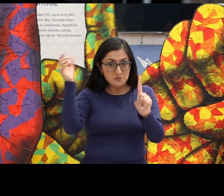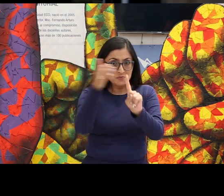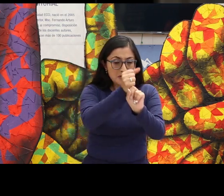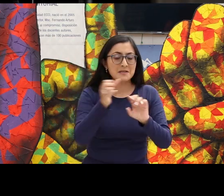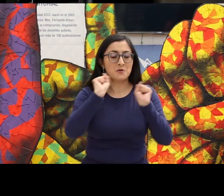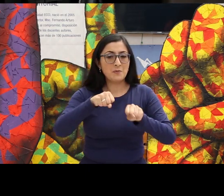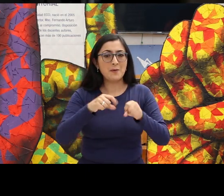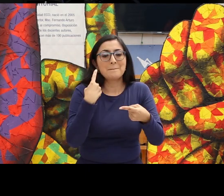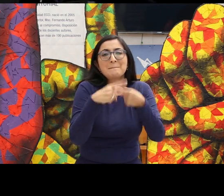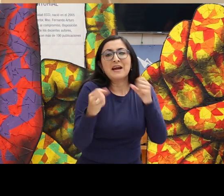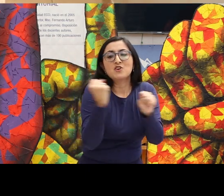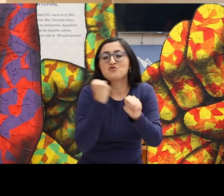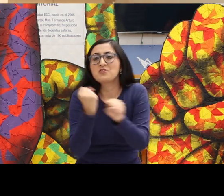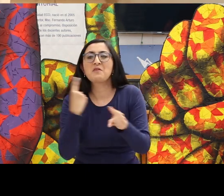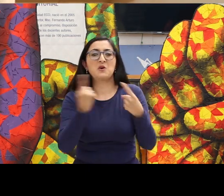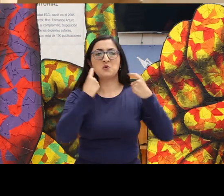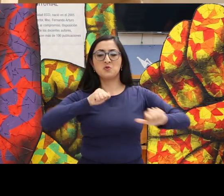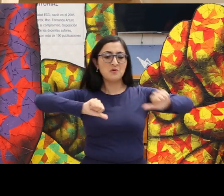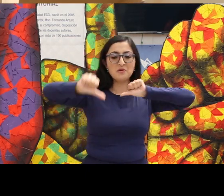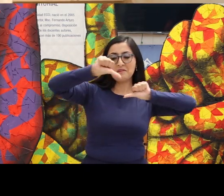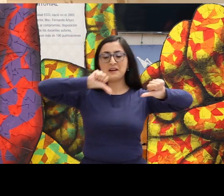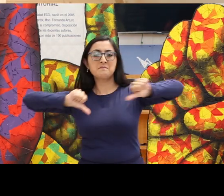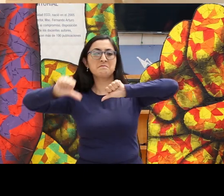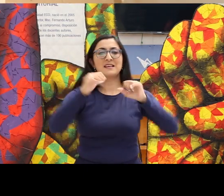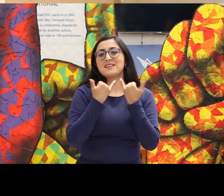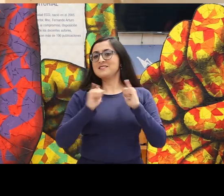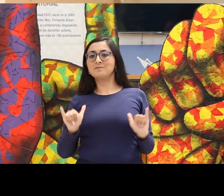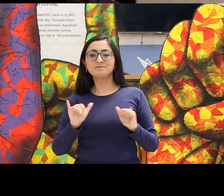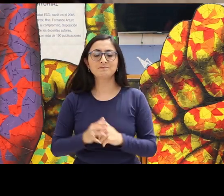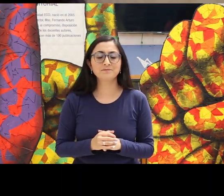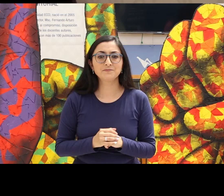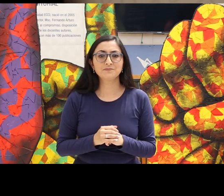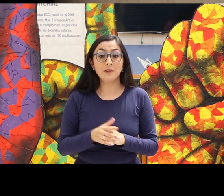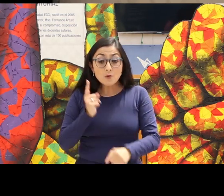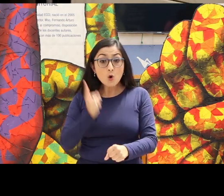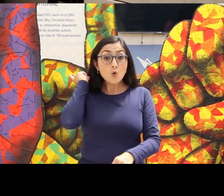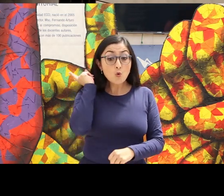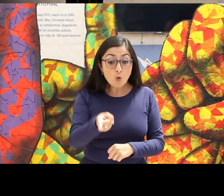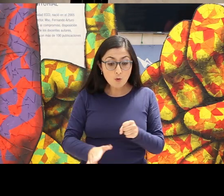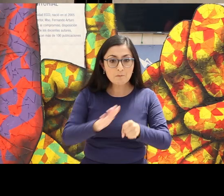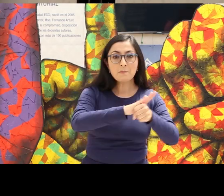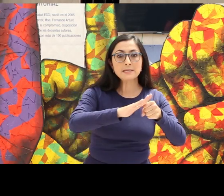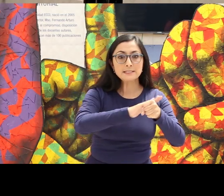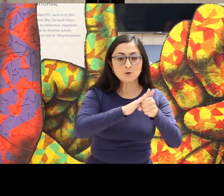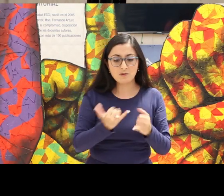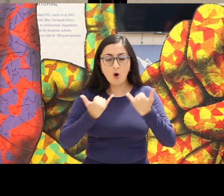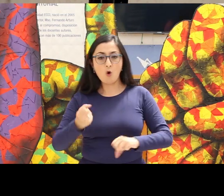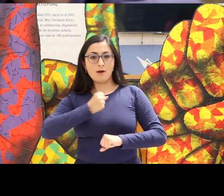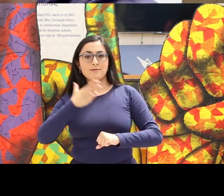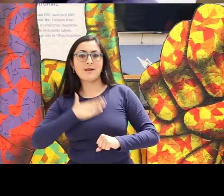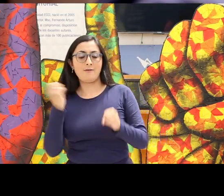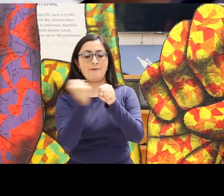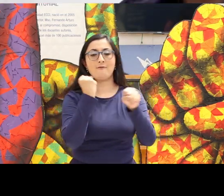lo que le ofrecen es como que dicen un trabajo de limpieza y para decotar. En estos momentos, por eso está trabajando en construcción, le